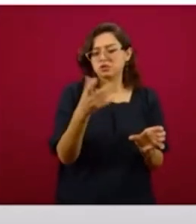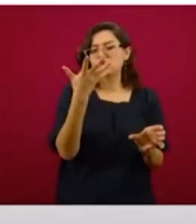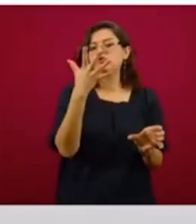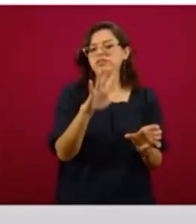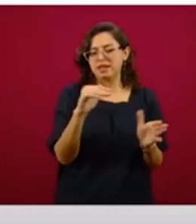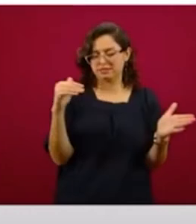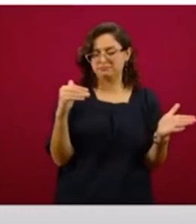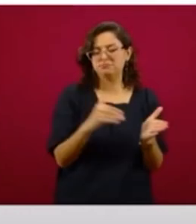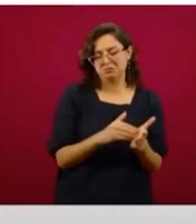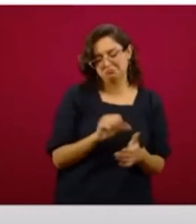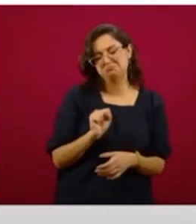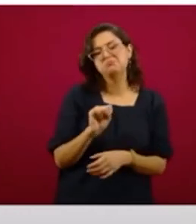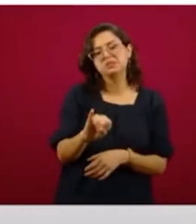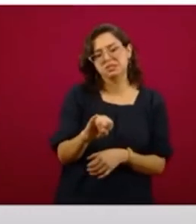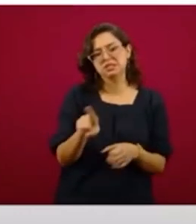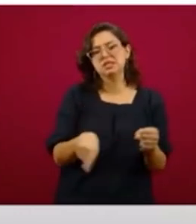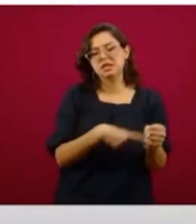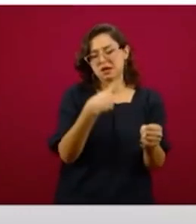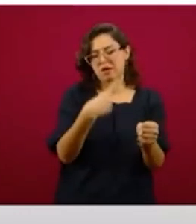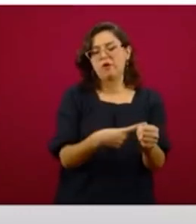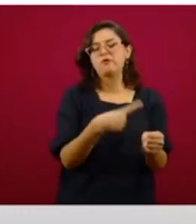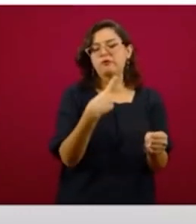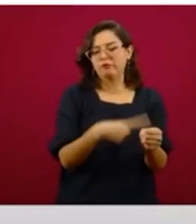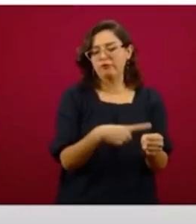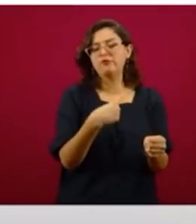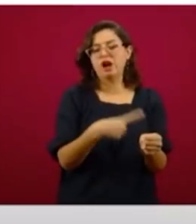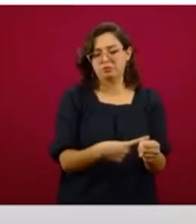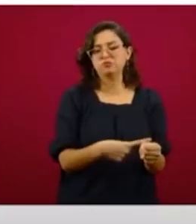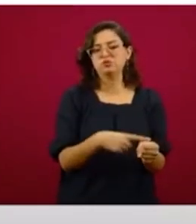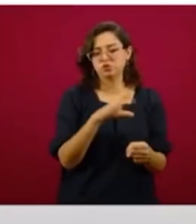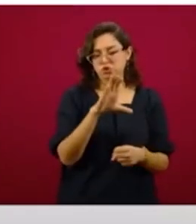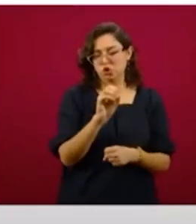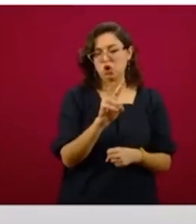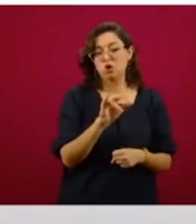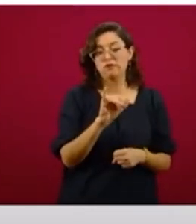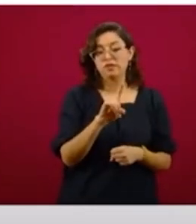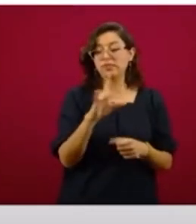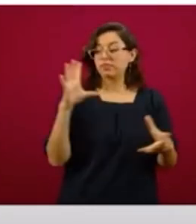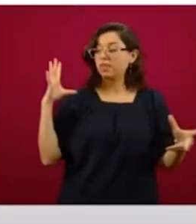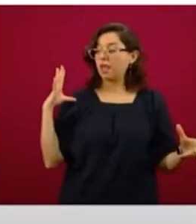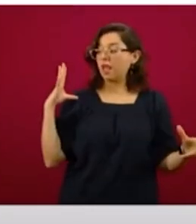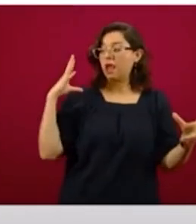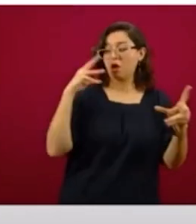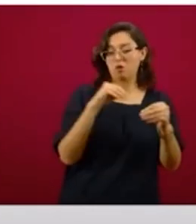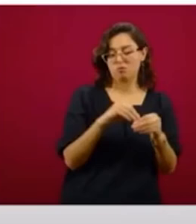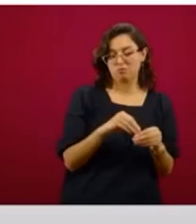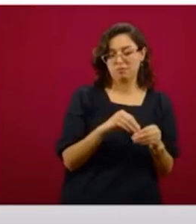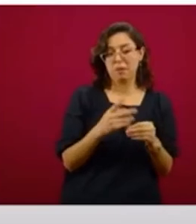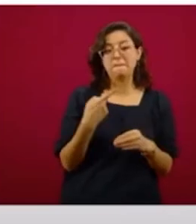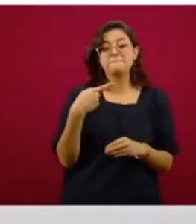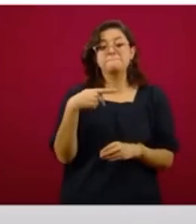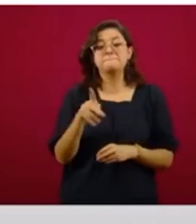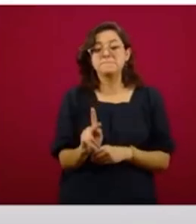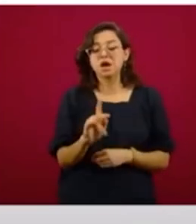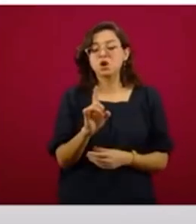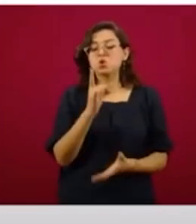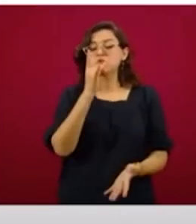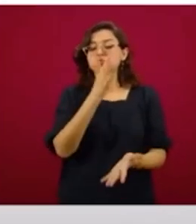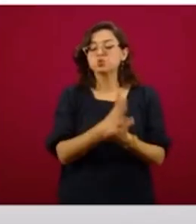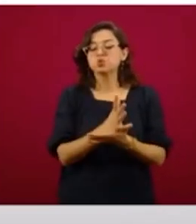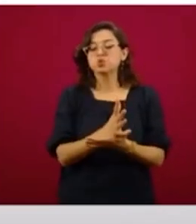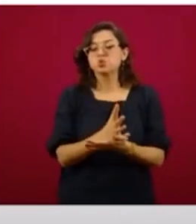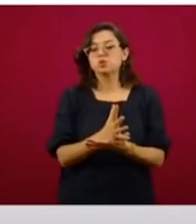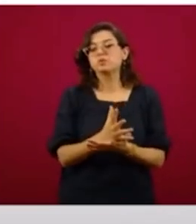casos, 110 mil 26 son los casos confirmados acumulados, aunque menos de la quinta parte continúan siendo